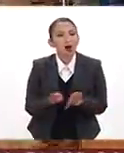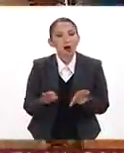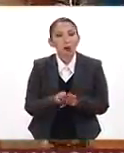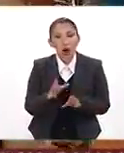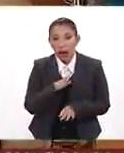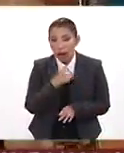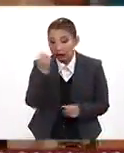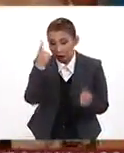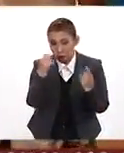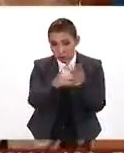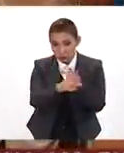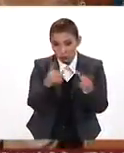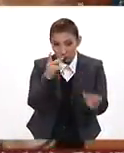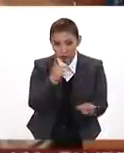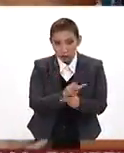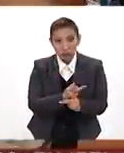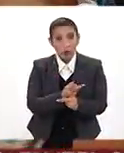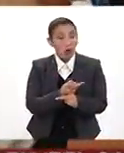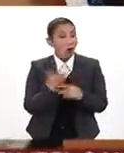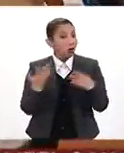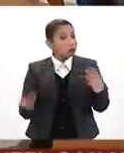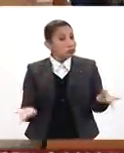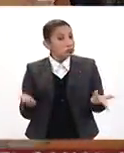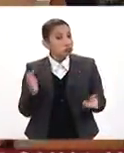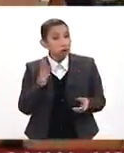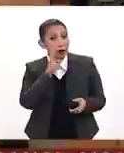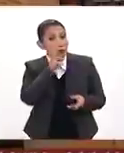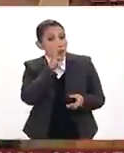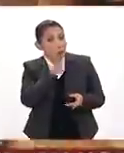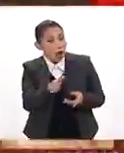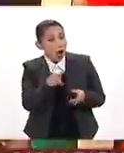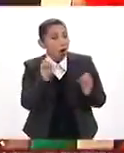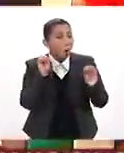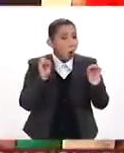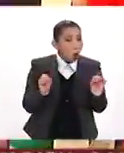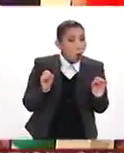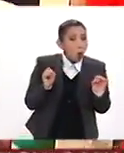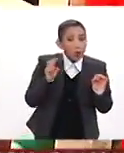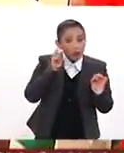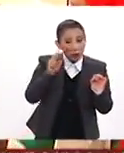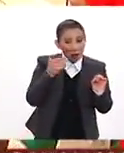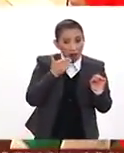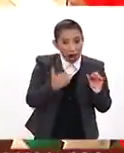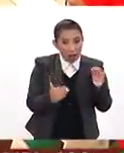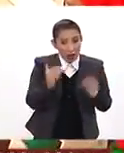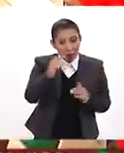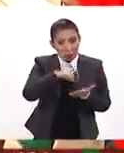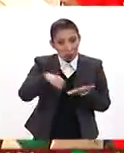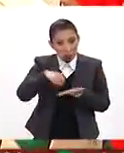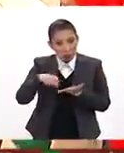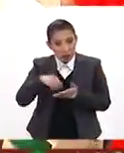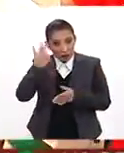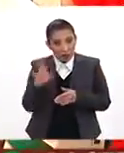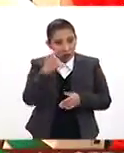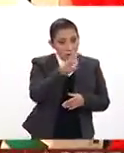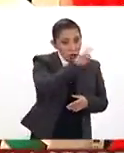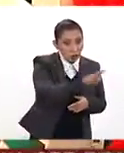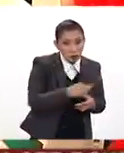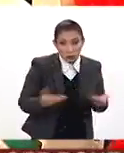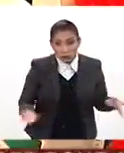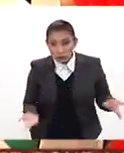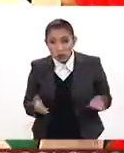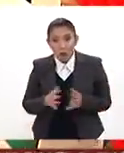¿hay algunos productos que sean mejor o estén mejor posicionados en cuanto a las rebajas, en cuanto a los